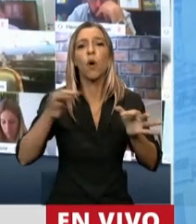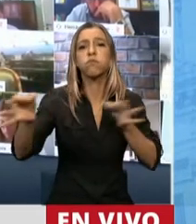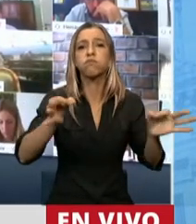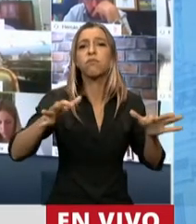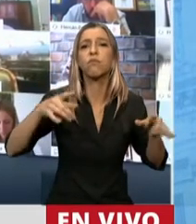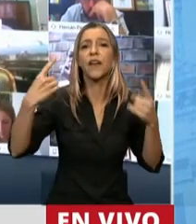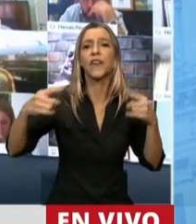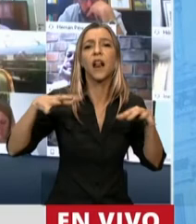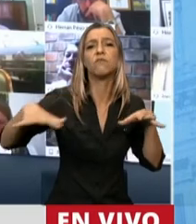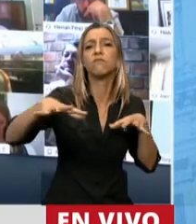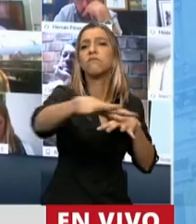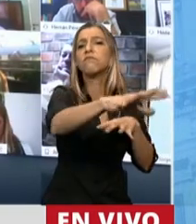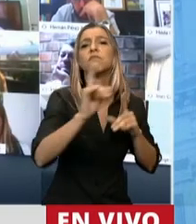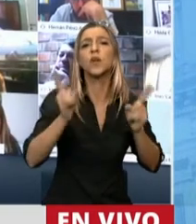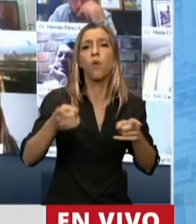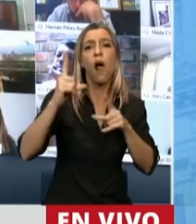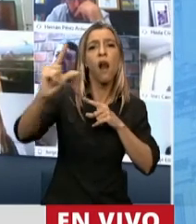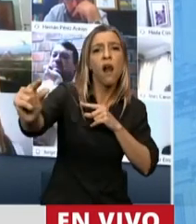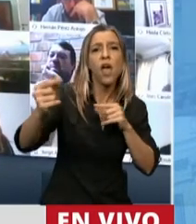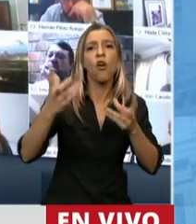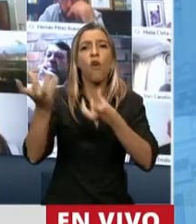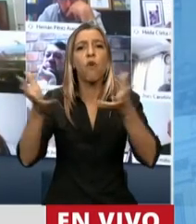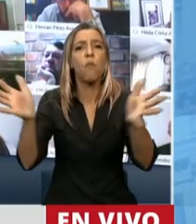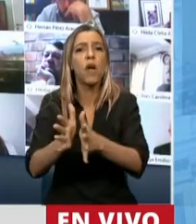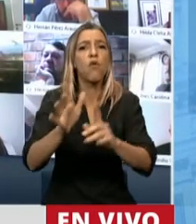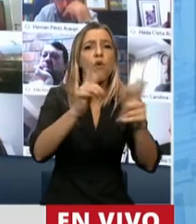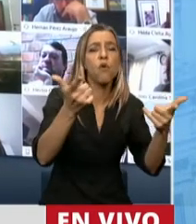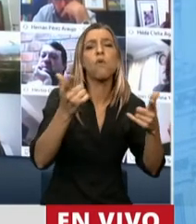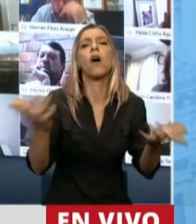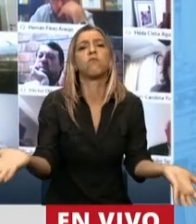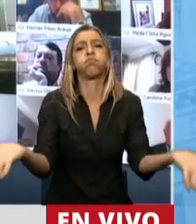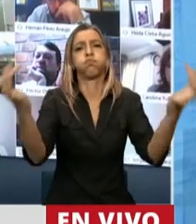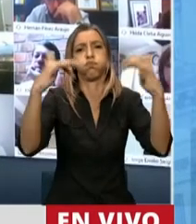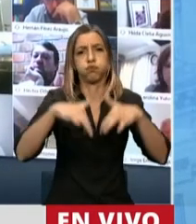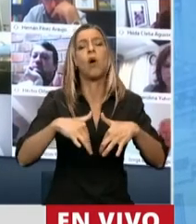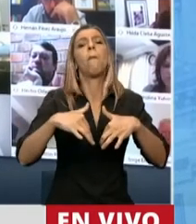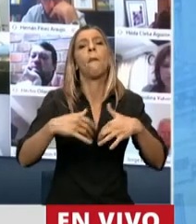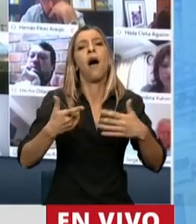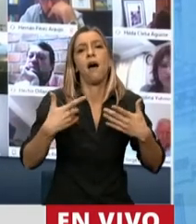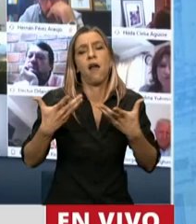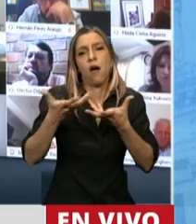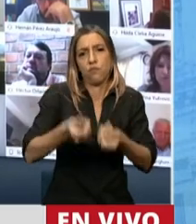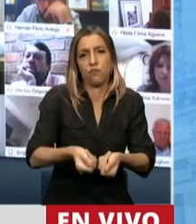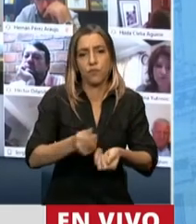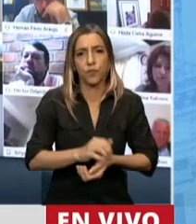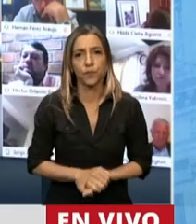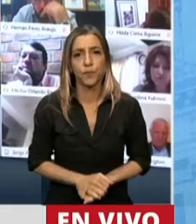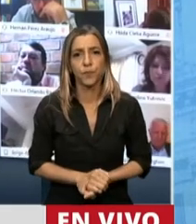dudado en acudir a otros pueblos, campos y ciudades que realmente estaban pasando muy mal.